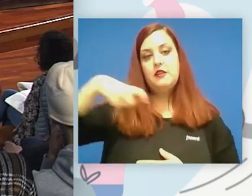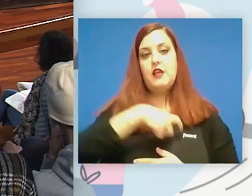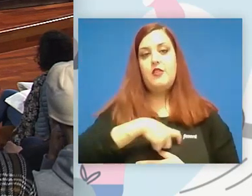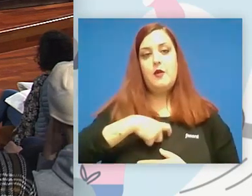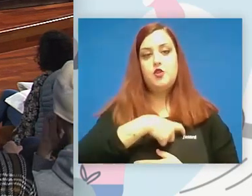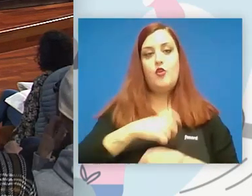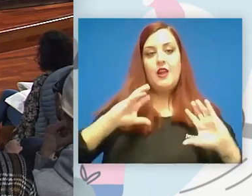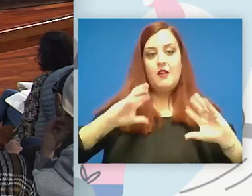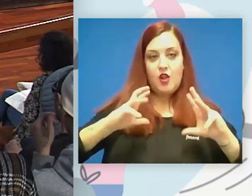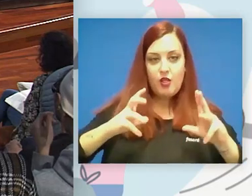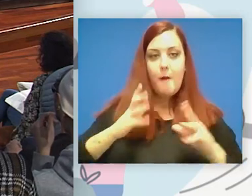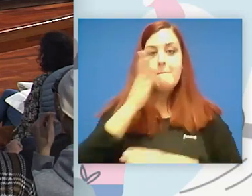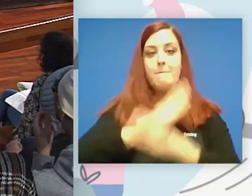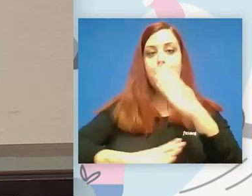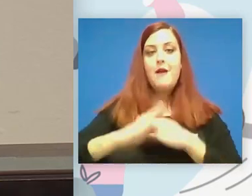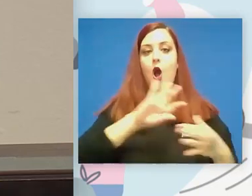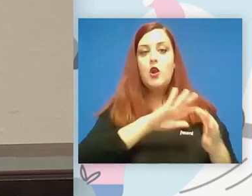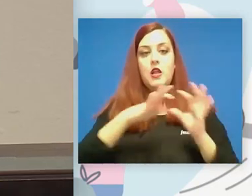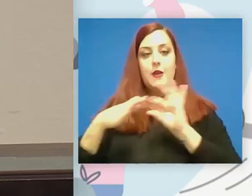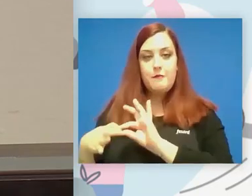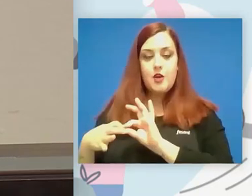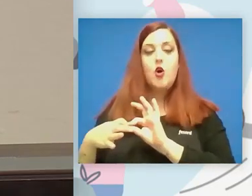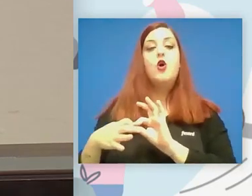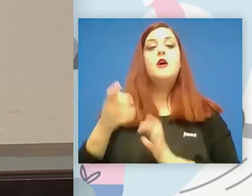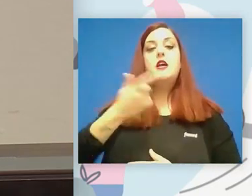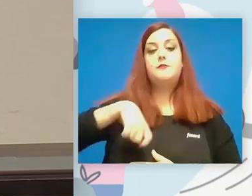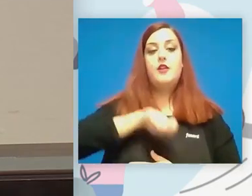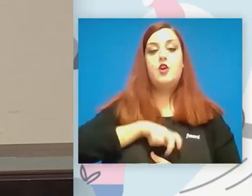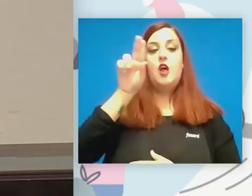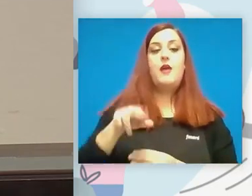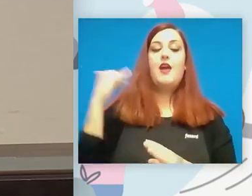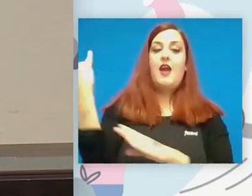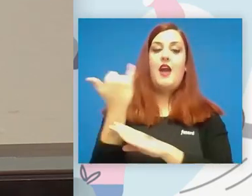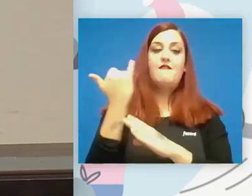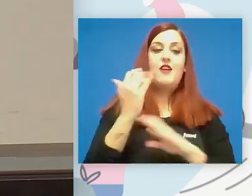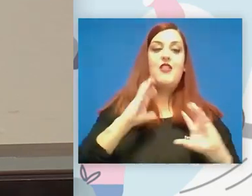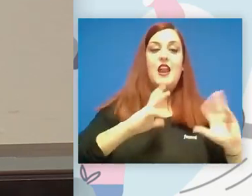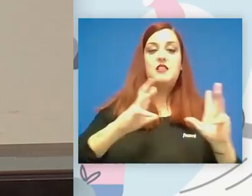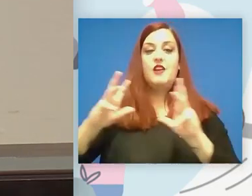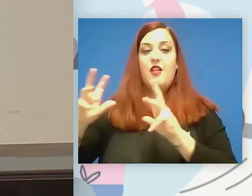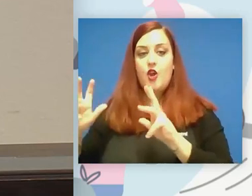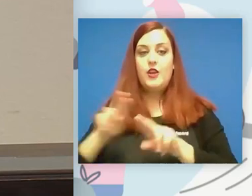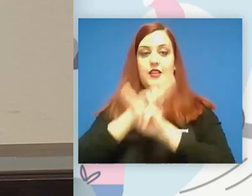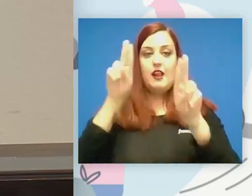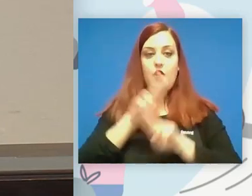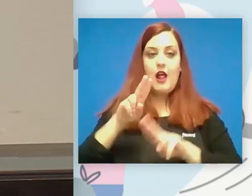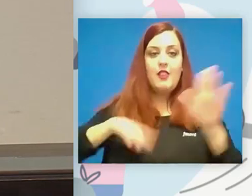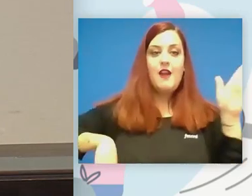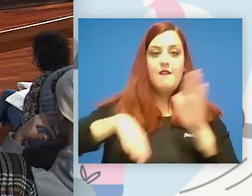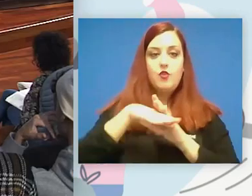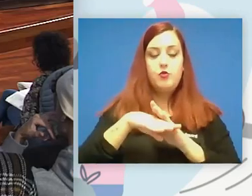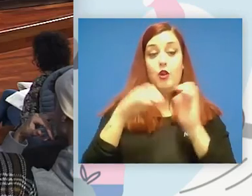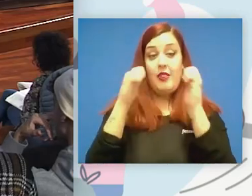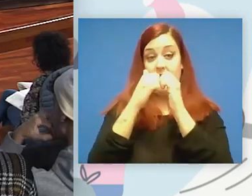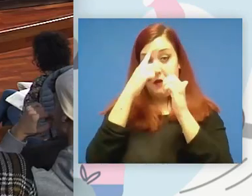del Comité Paralímpico Español, jefe de clasificación de la Federación Internacional de Fútbol de Parálisis Cerebral